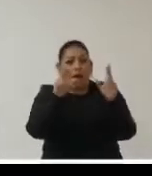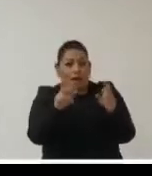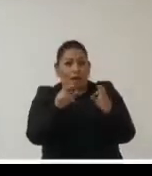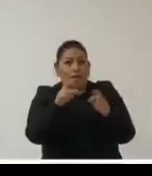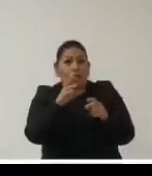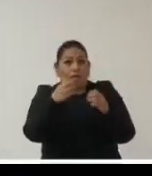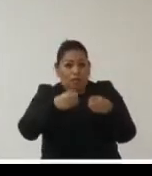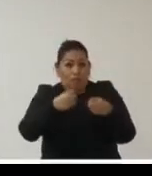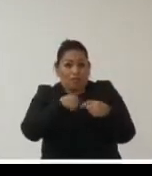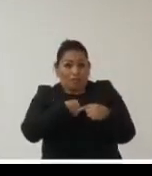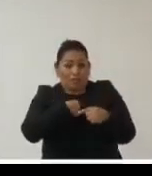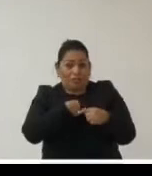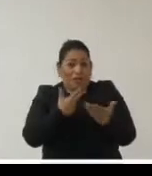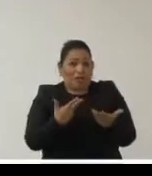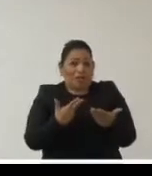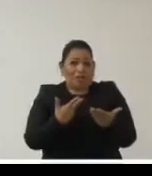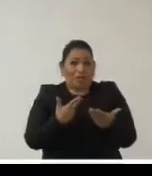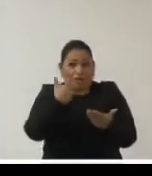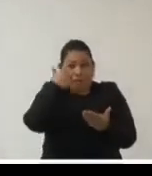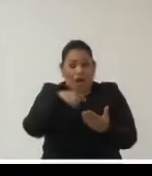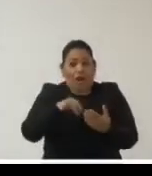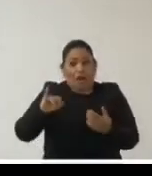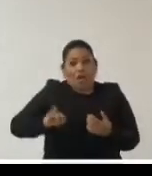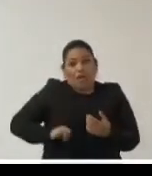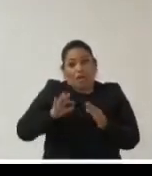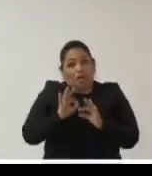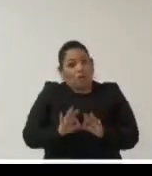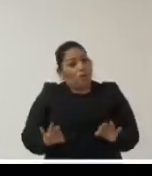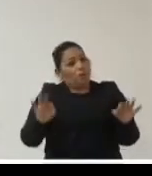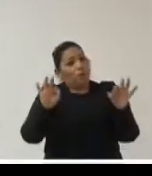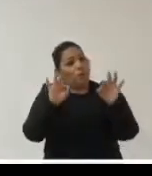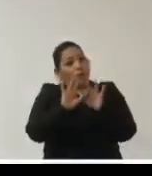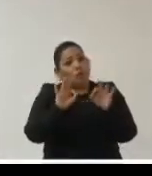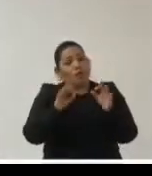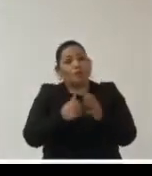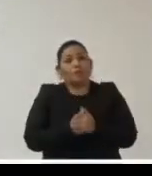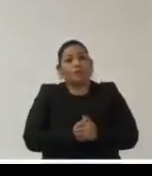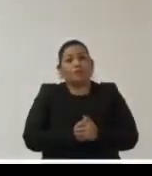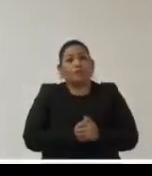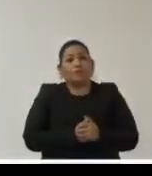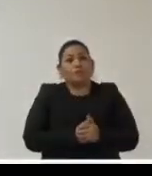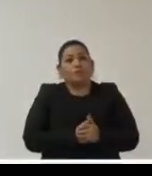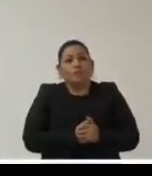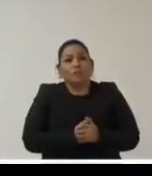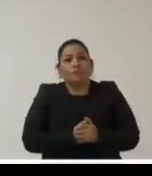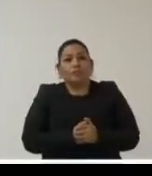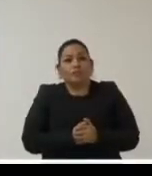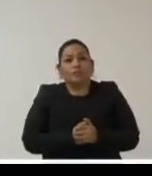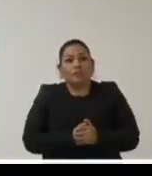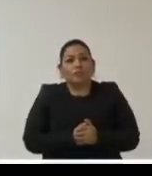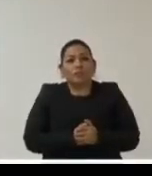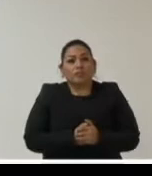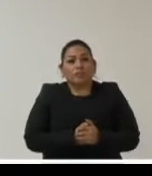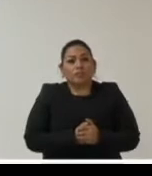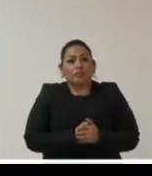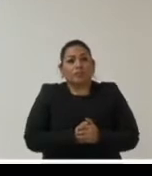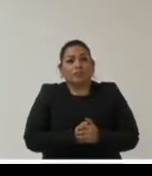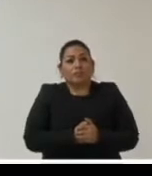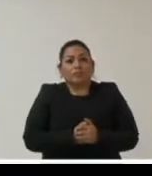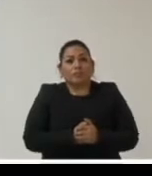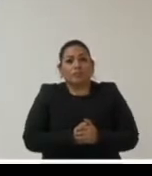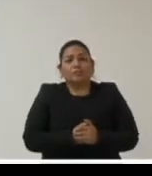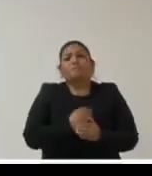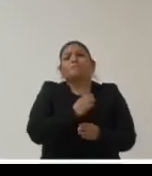ocurre es indispensable para estos propósitos del estado de mitigar contener y subsanar los efectos de la pandemia